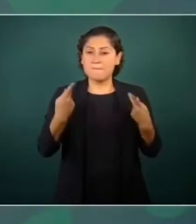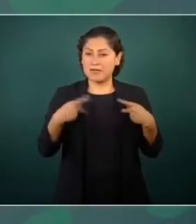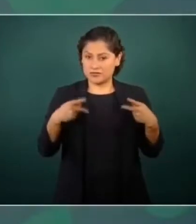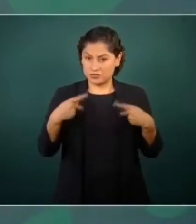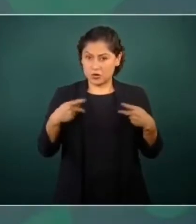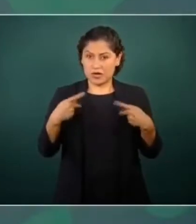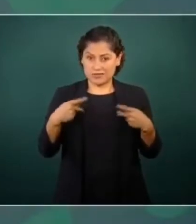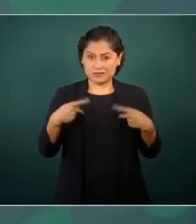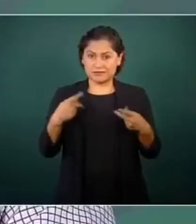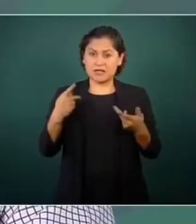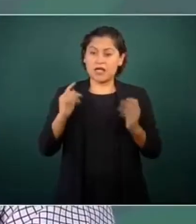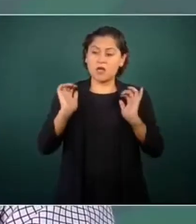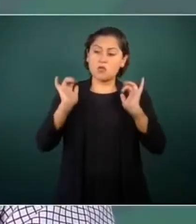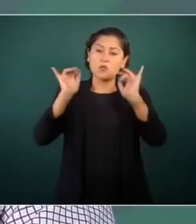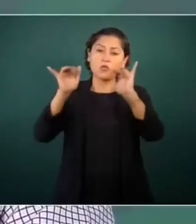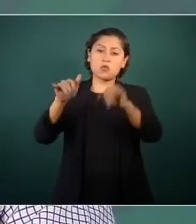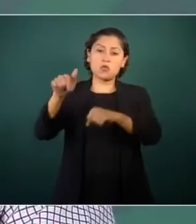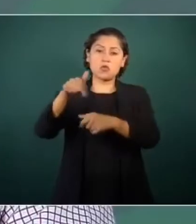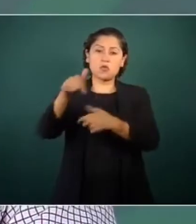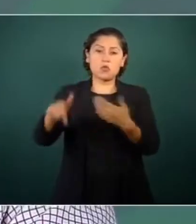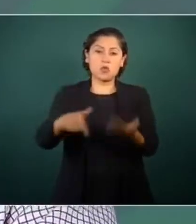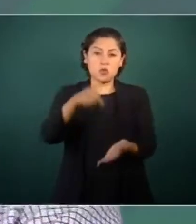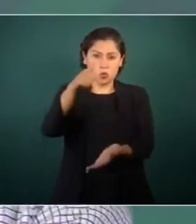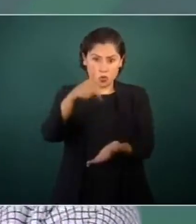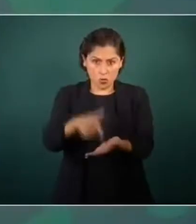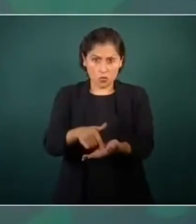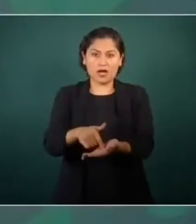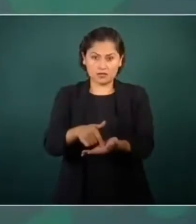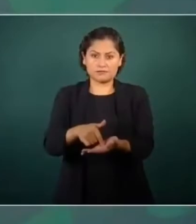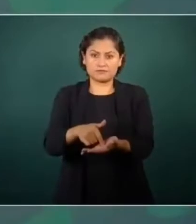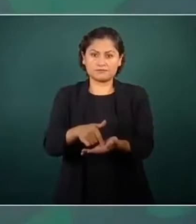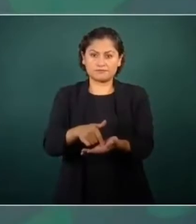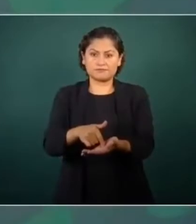los que no nos quieren.